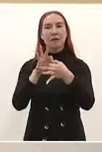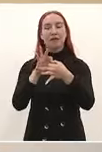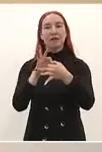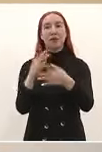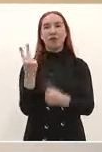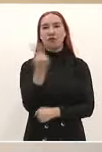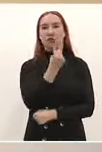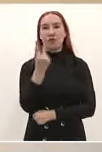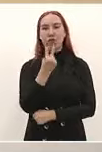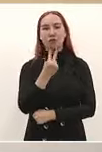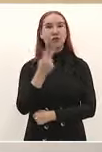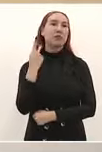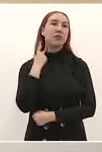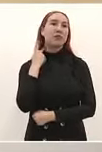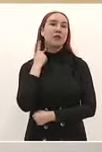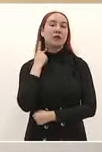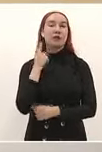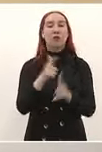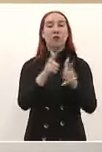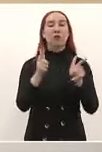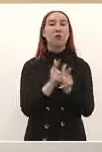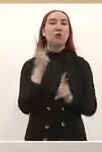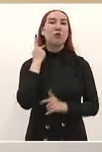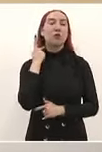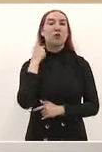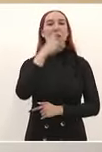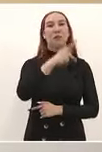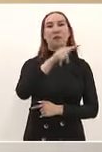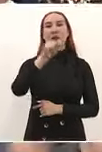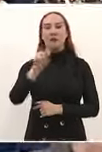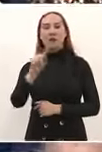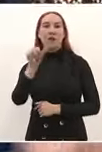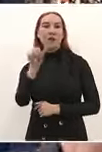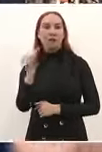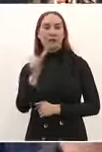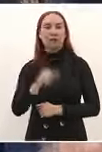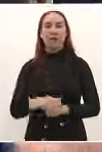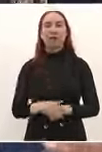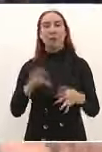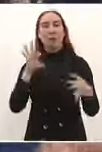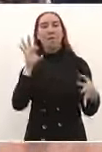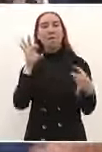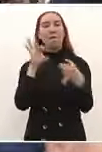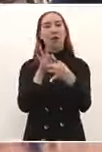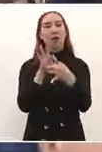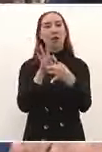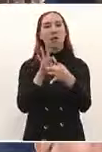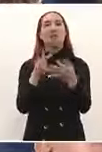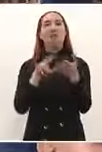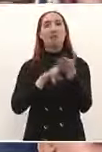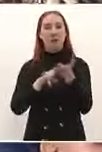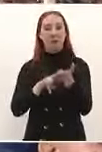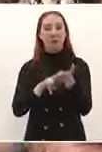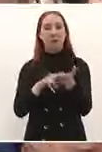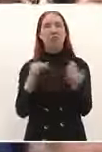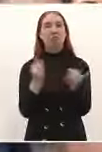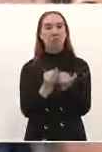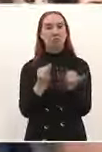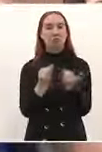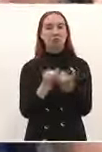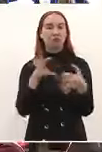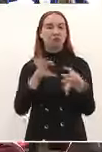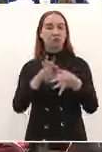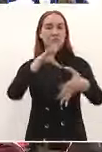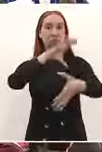para arrasar en el próximo proceso electoral. ¡Aplausos! Porque en San Luis